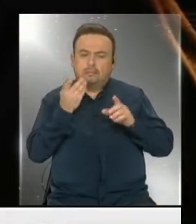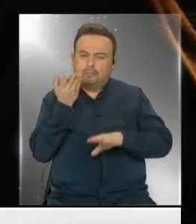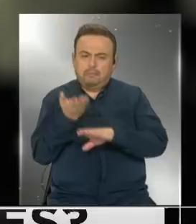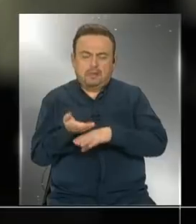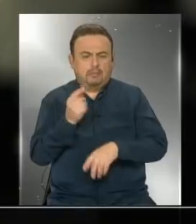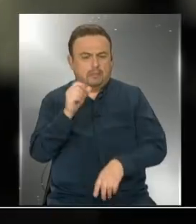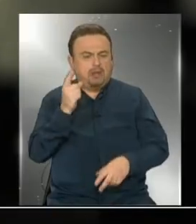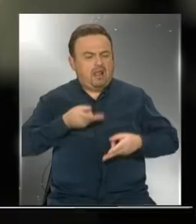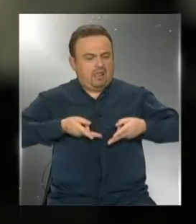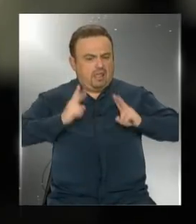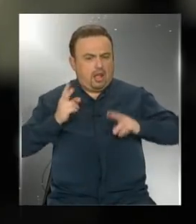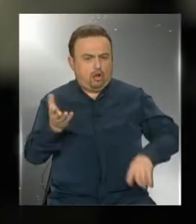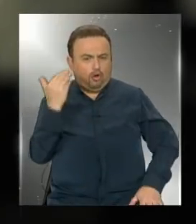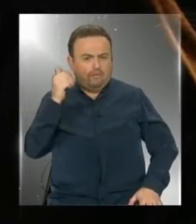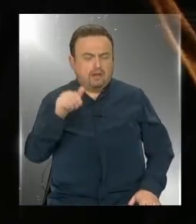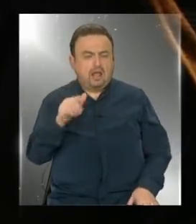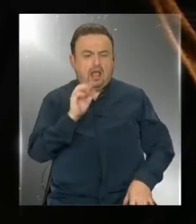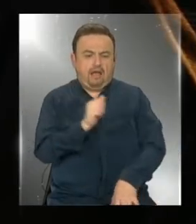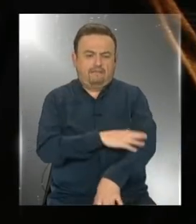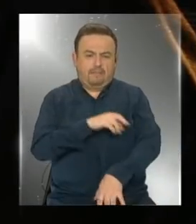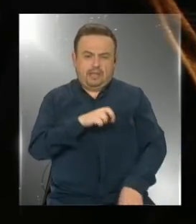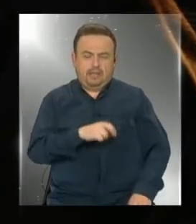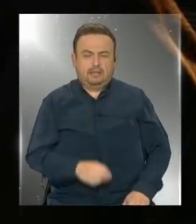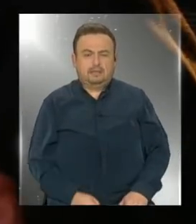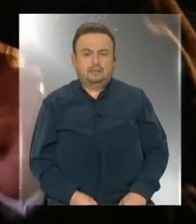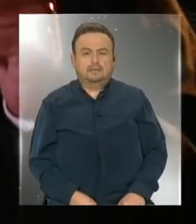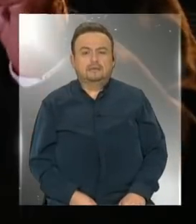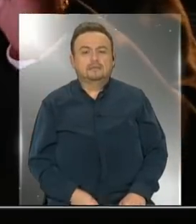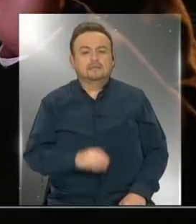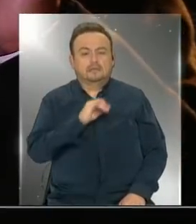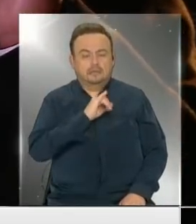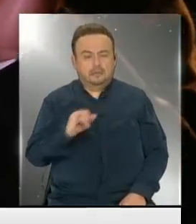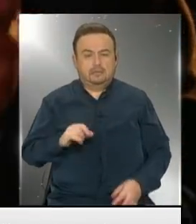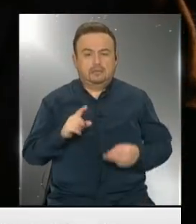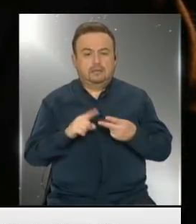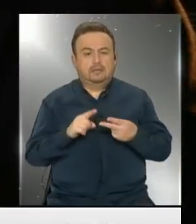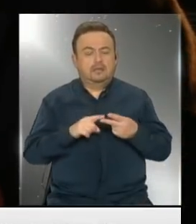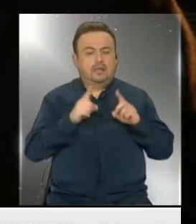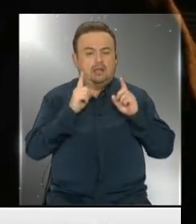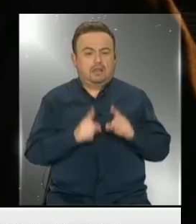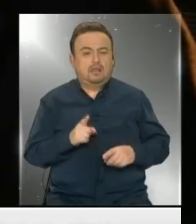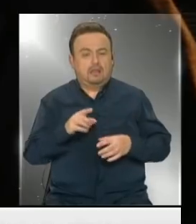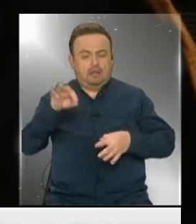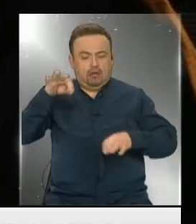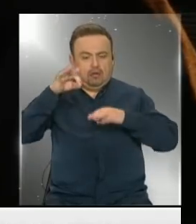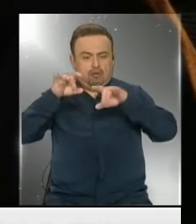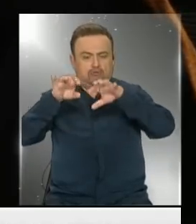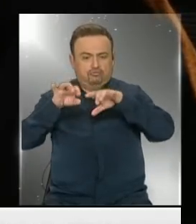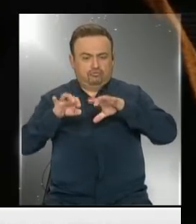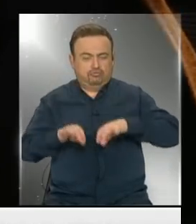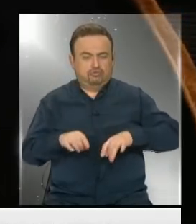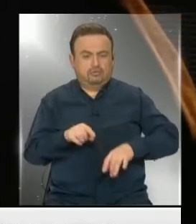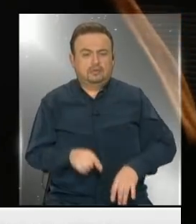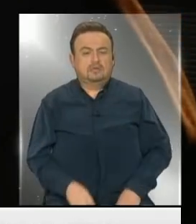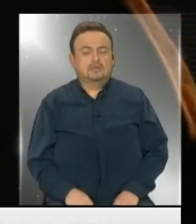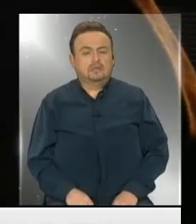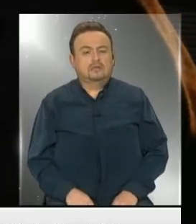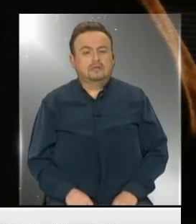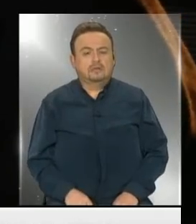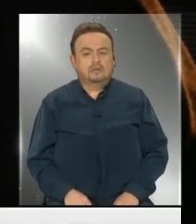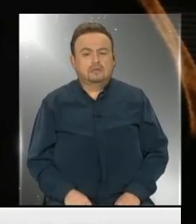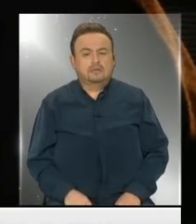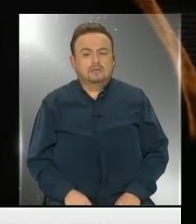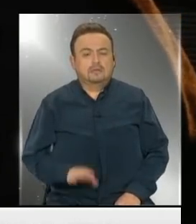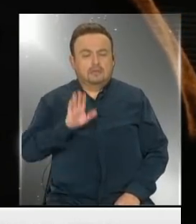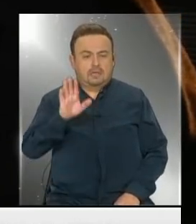en la AFP. Luego, que entreguen el formulario que corresponde